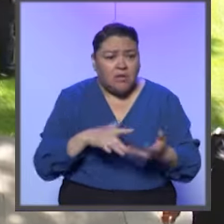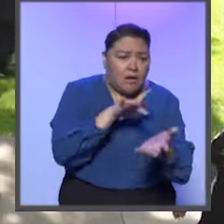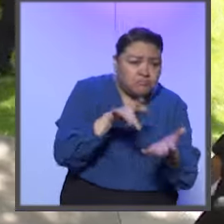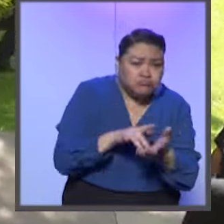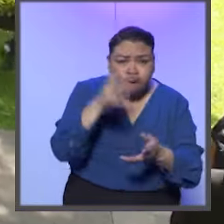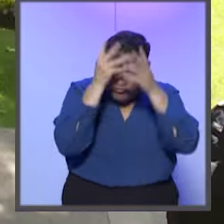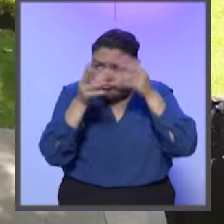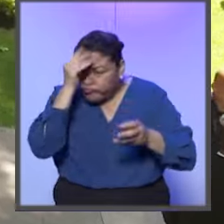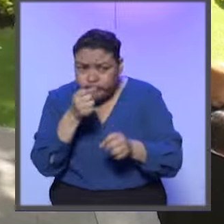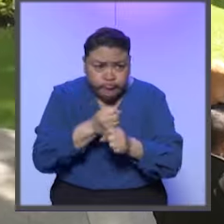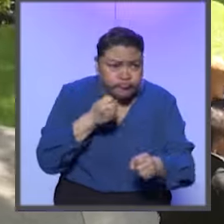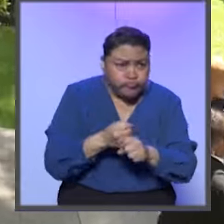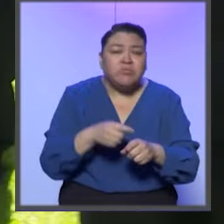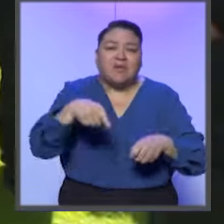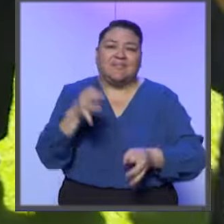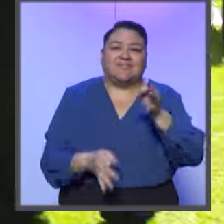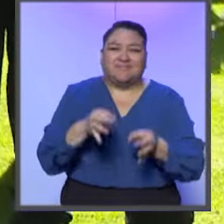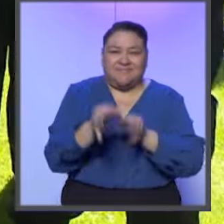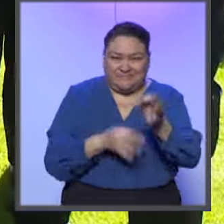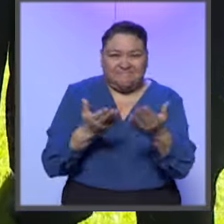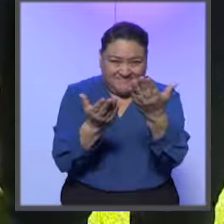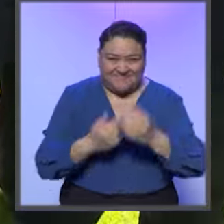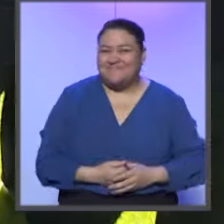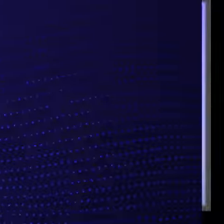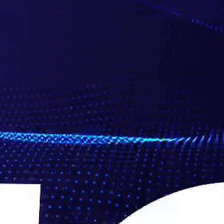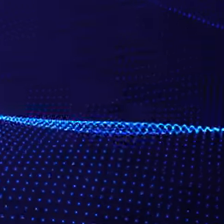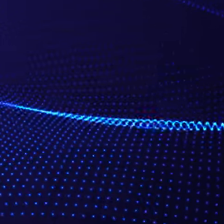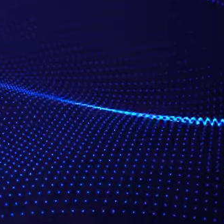una gran participación del personal de este, tu Tribunal Electoral.